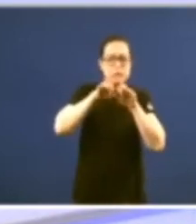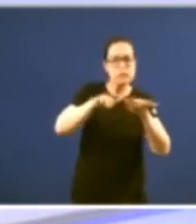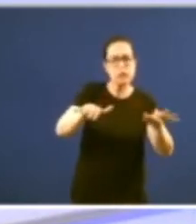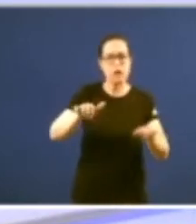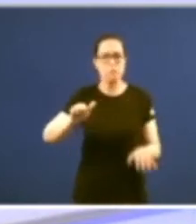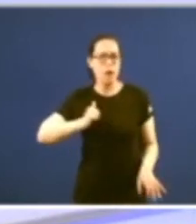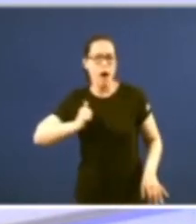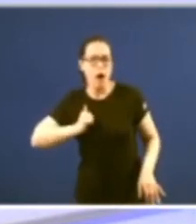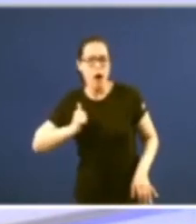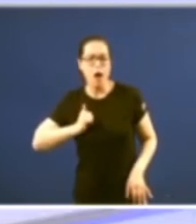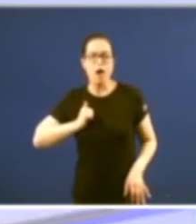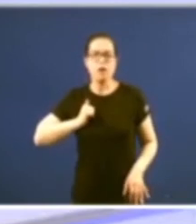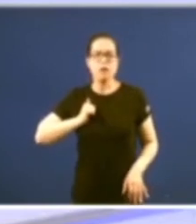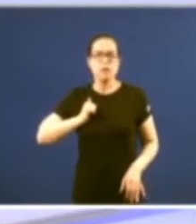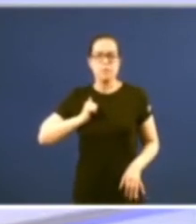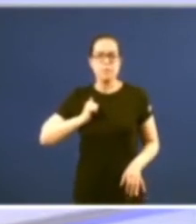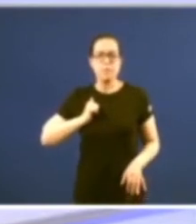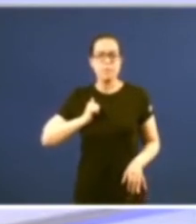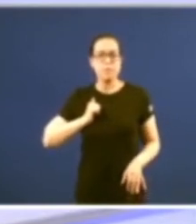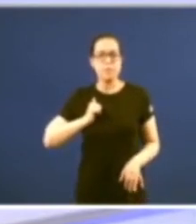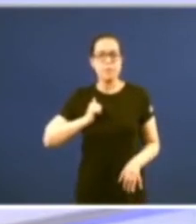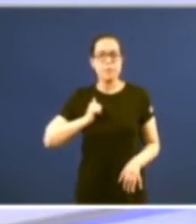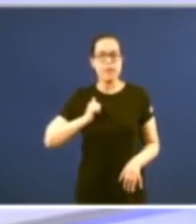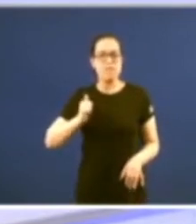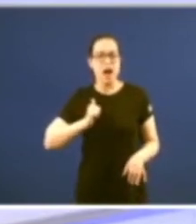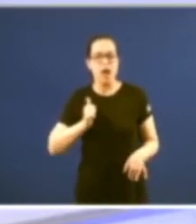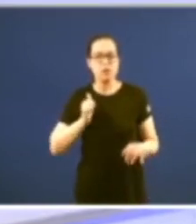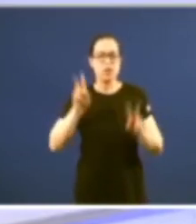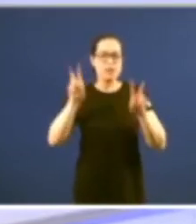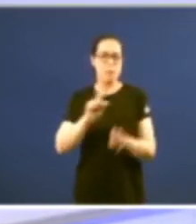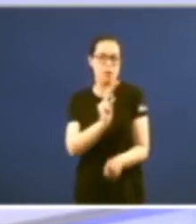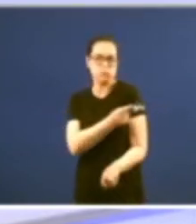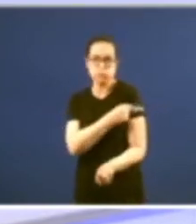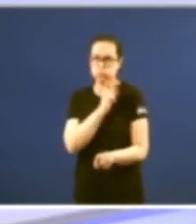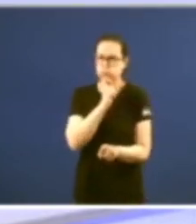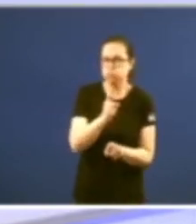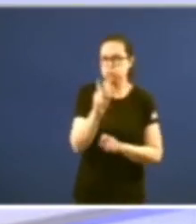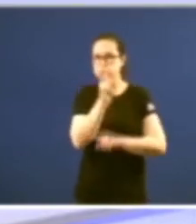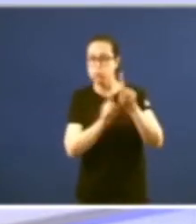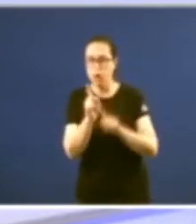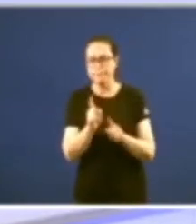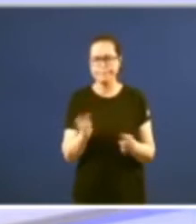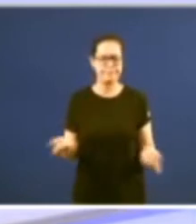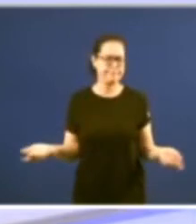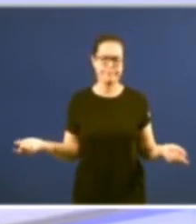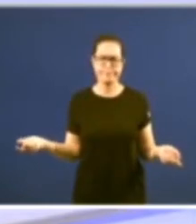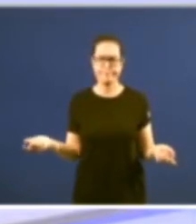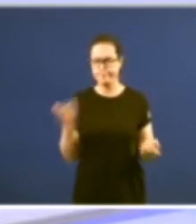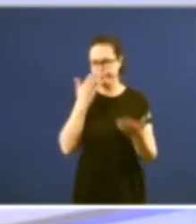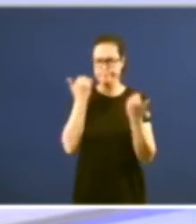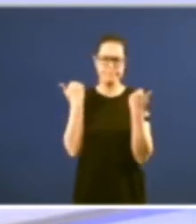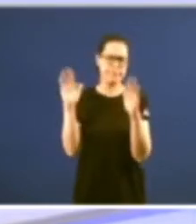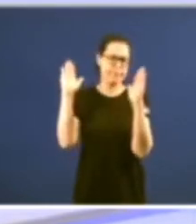as as os problemas que xenderan as vacunas eu comigo non va